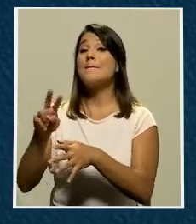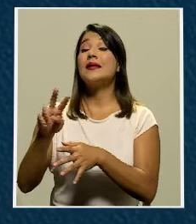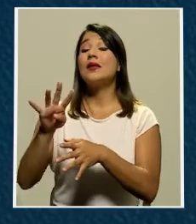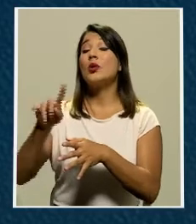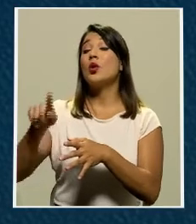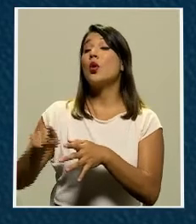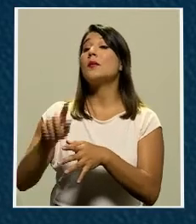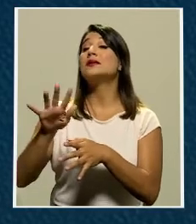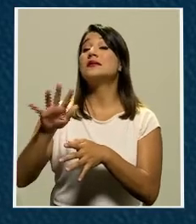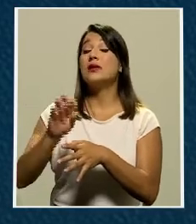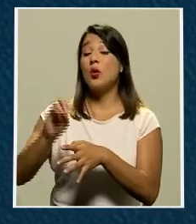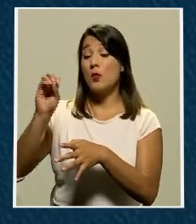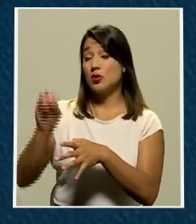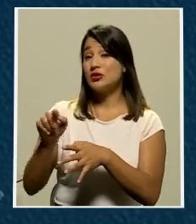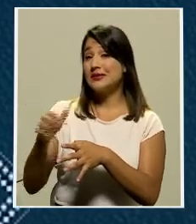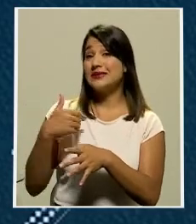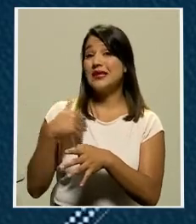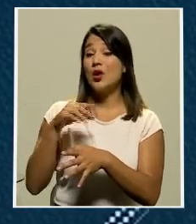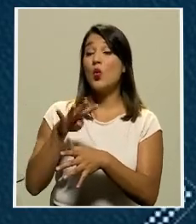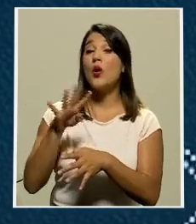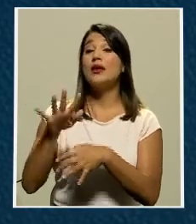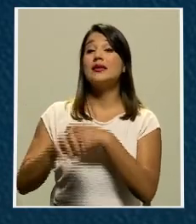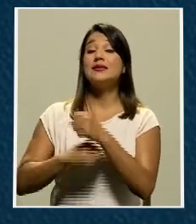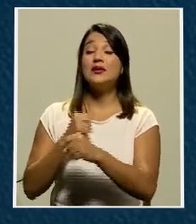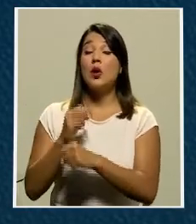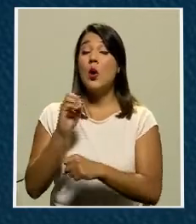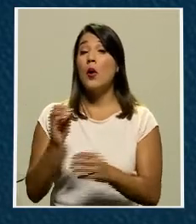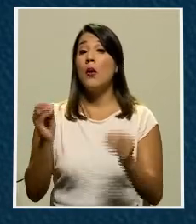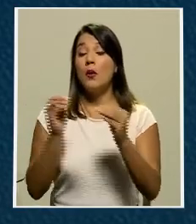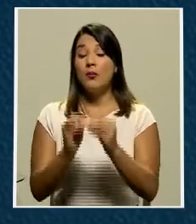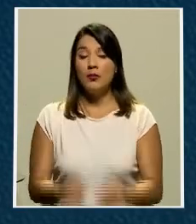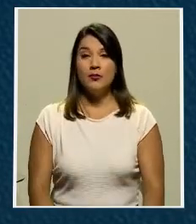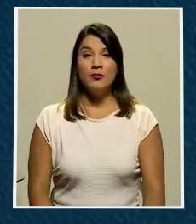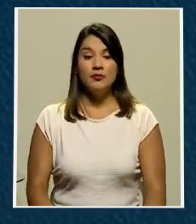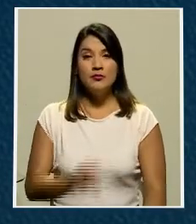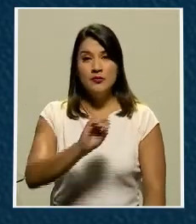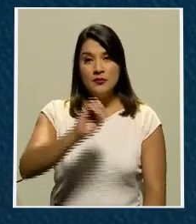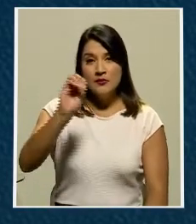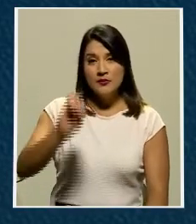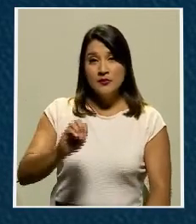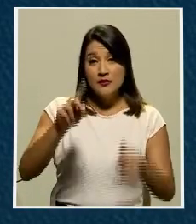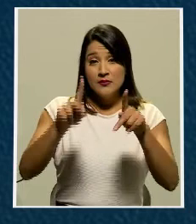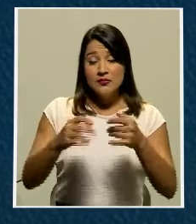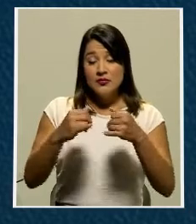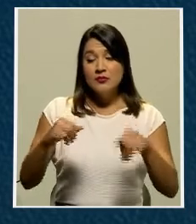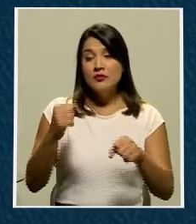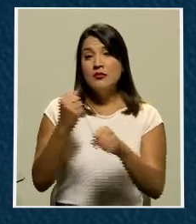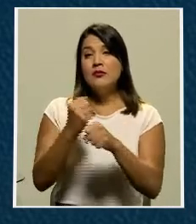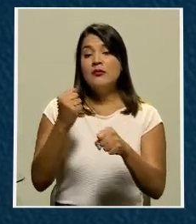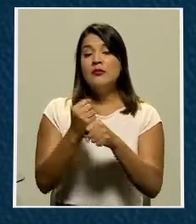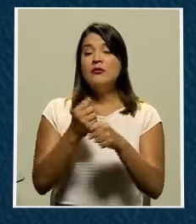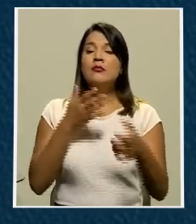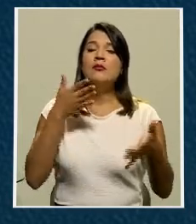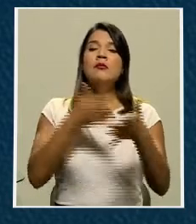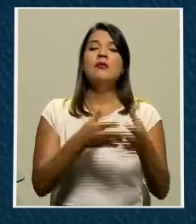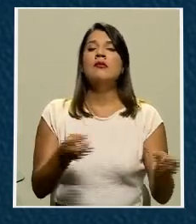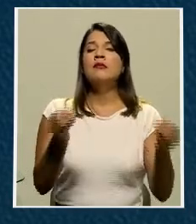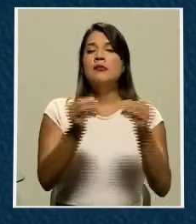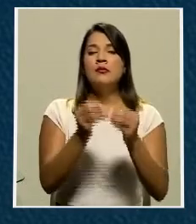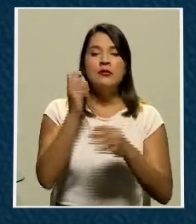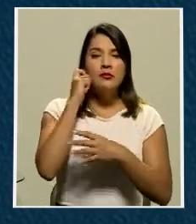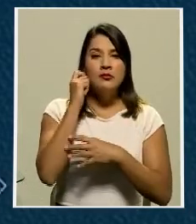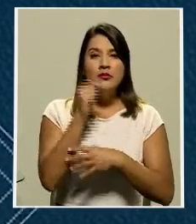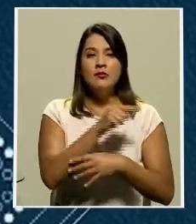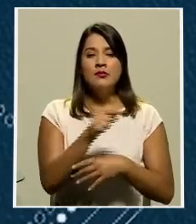,5% 45 años o más. La tasa de desempleo afectó más a las mujeres, donde se registró un